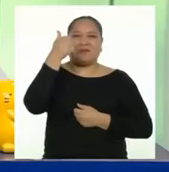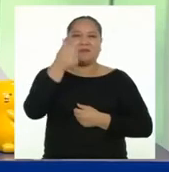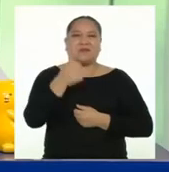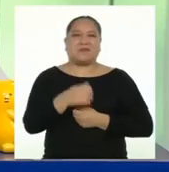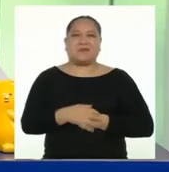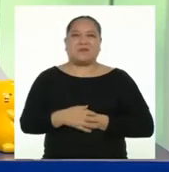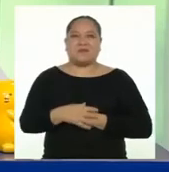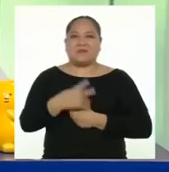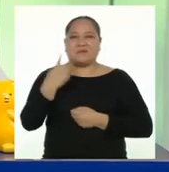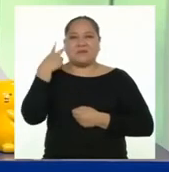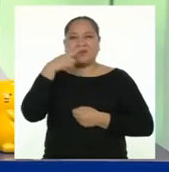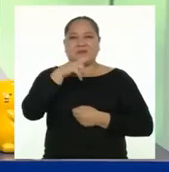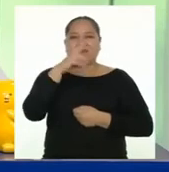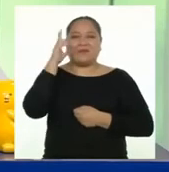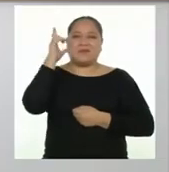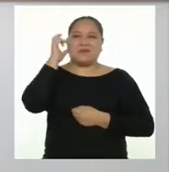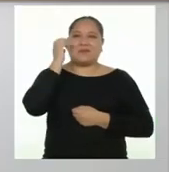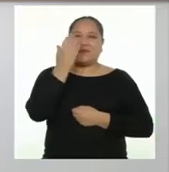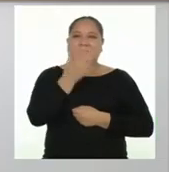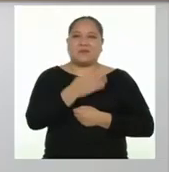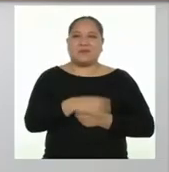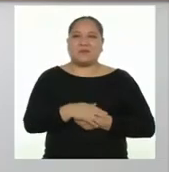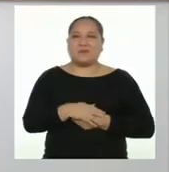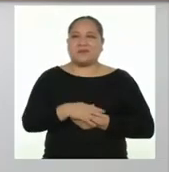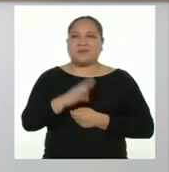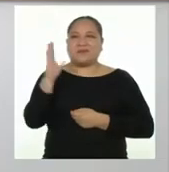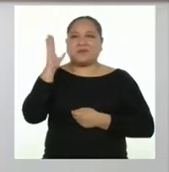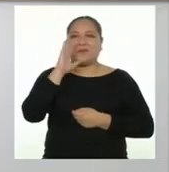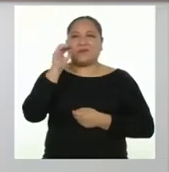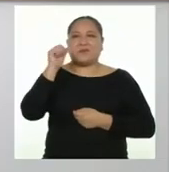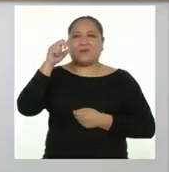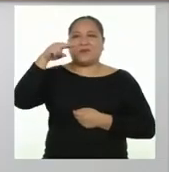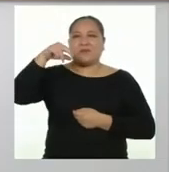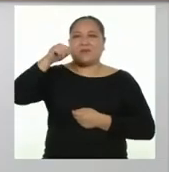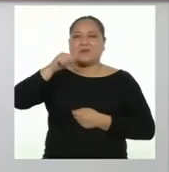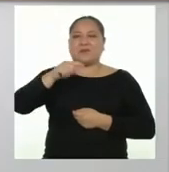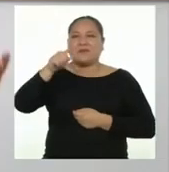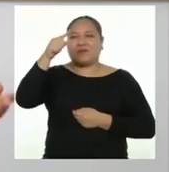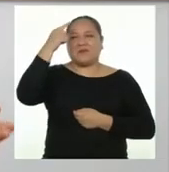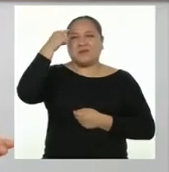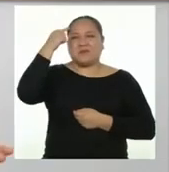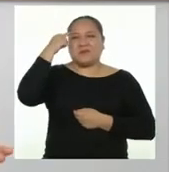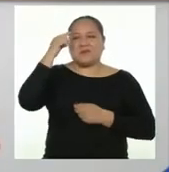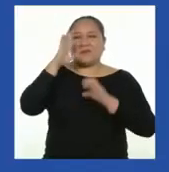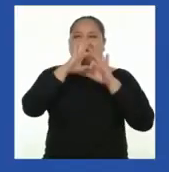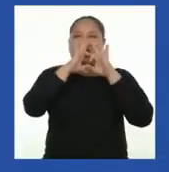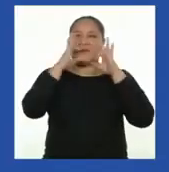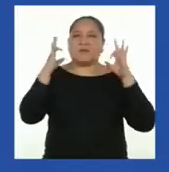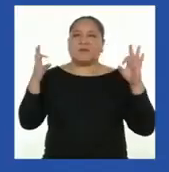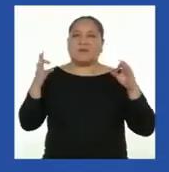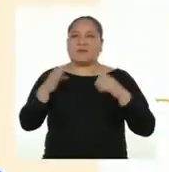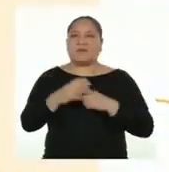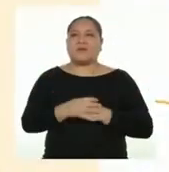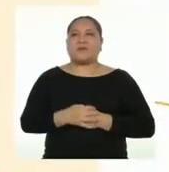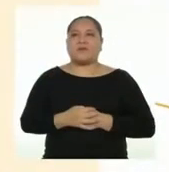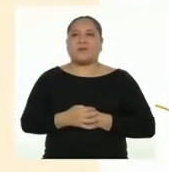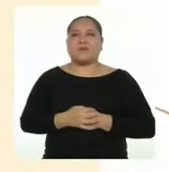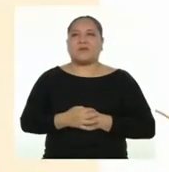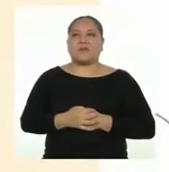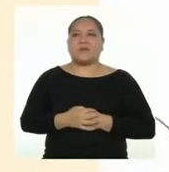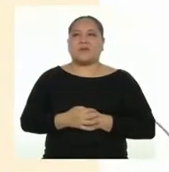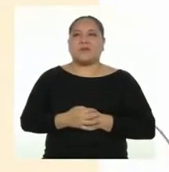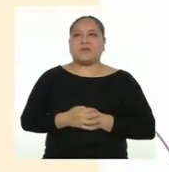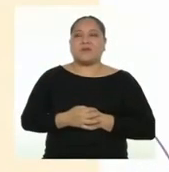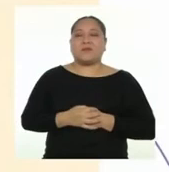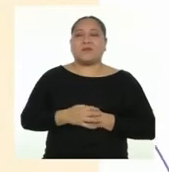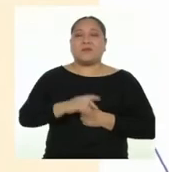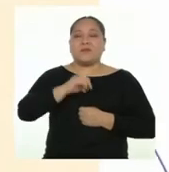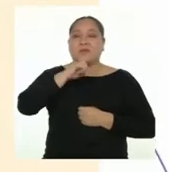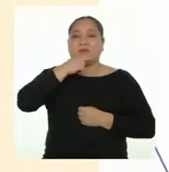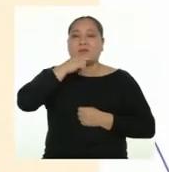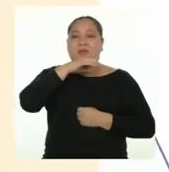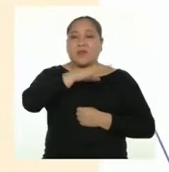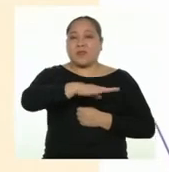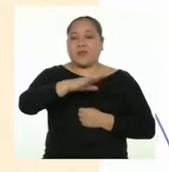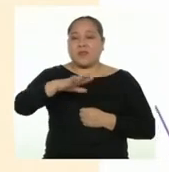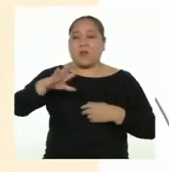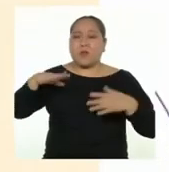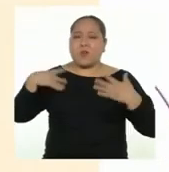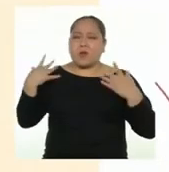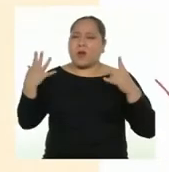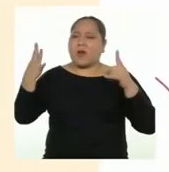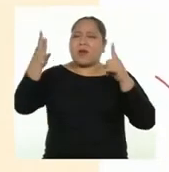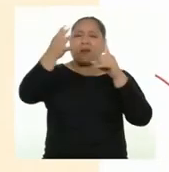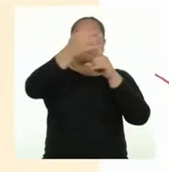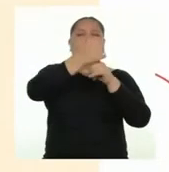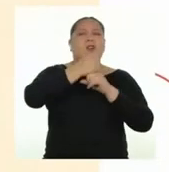¡Genial! ¡Vamos a oírlos! Hola, Ana. ¿Qué piensas sobre la frase? Las niñas pueden lograr